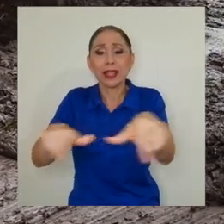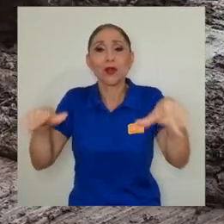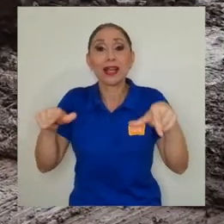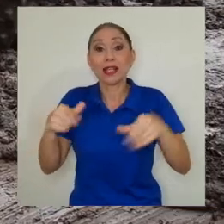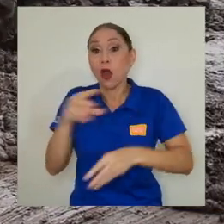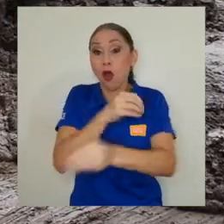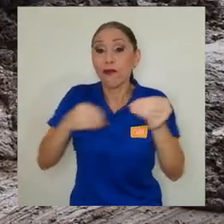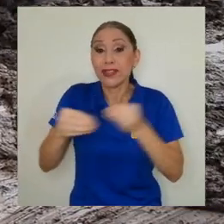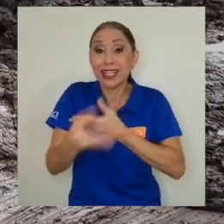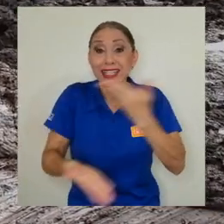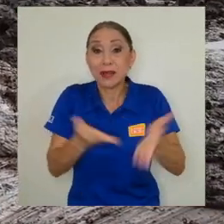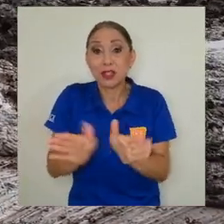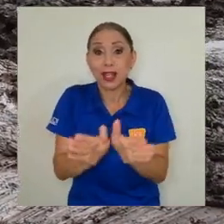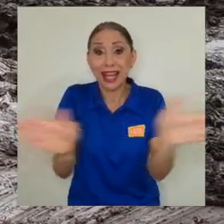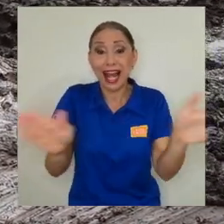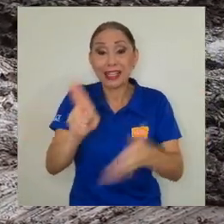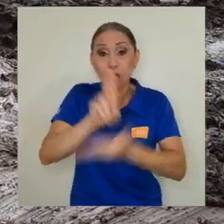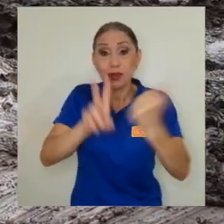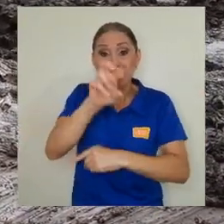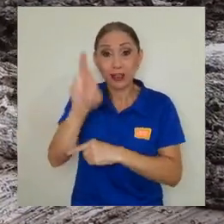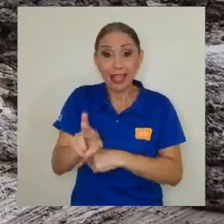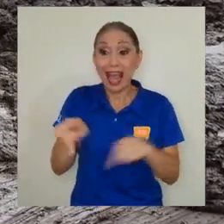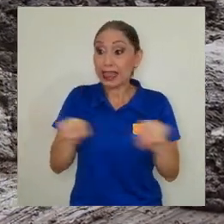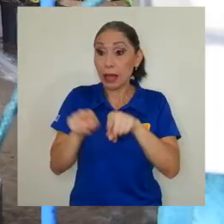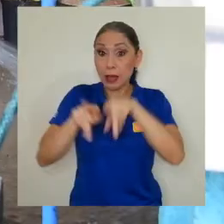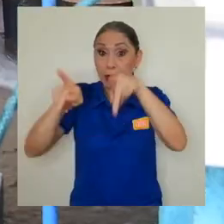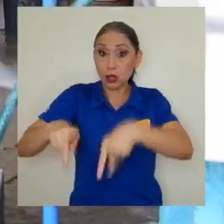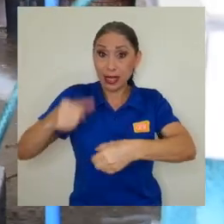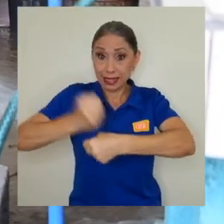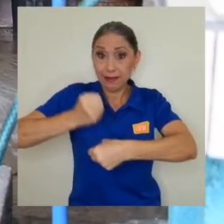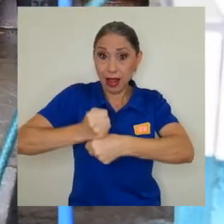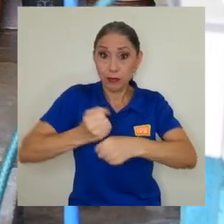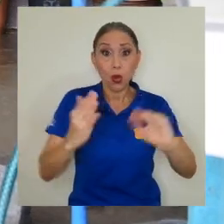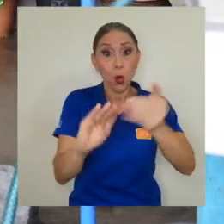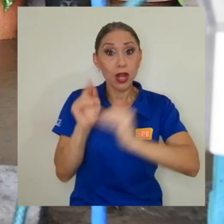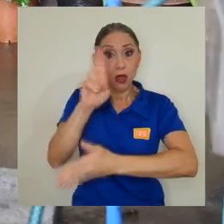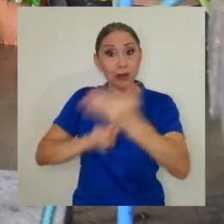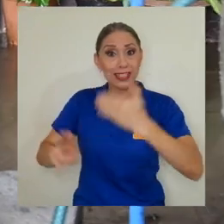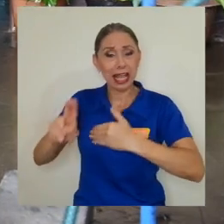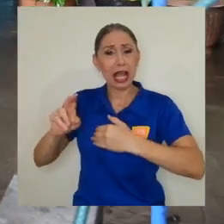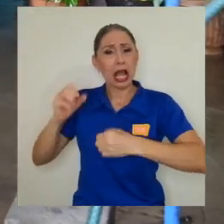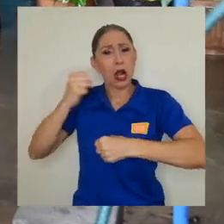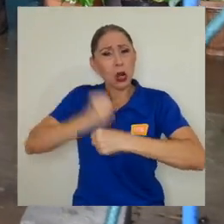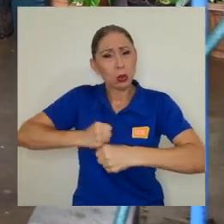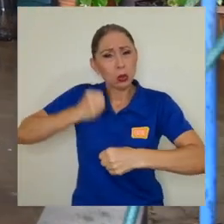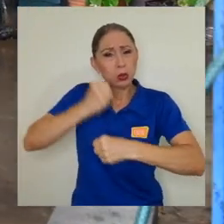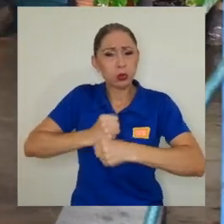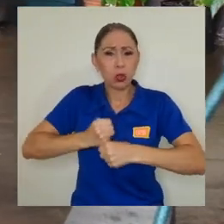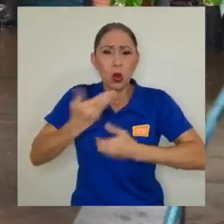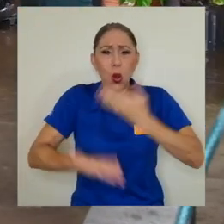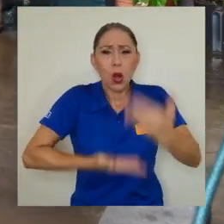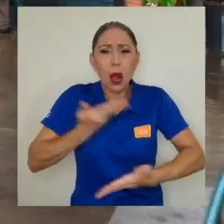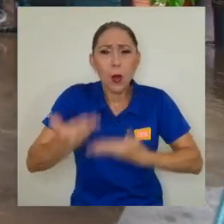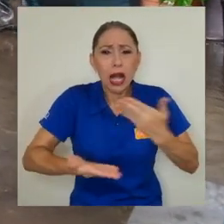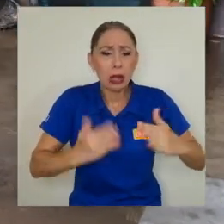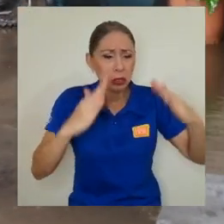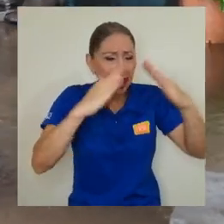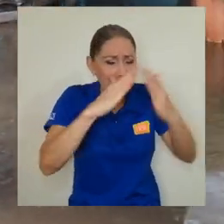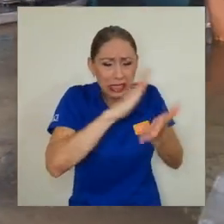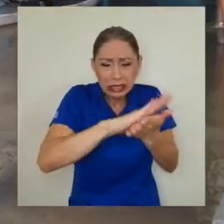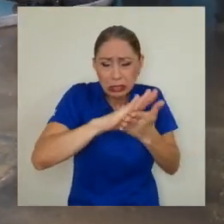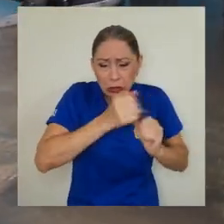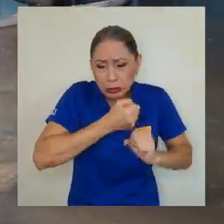Generales de la UCR y personas de la comunidad universitaria colaboraron hombro a hombro en la limpieza de casas, calles,